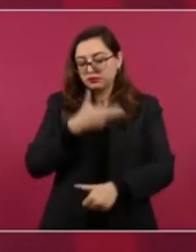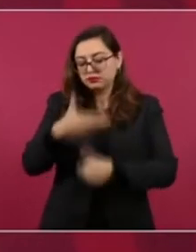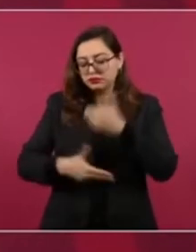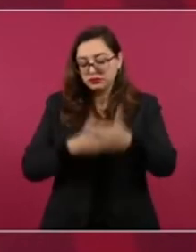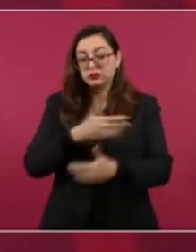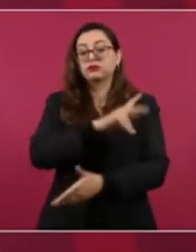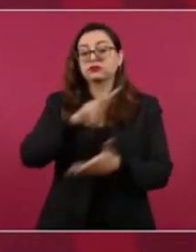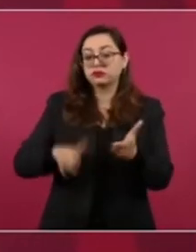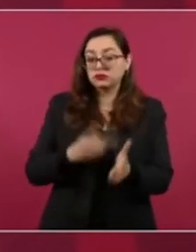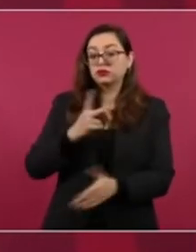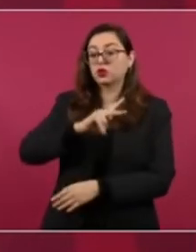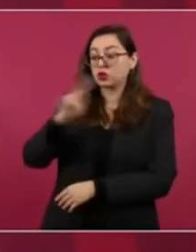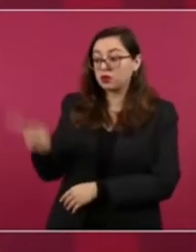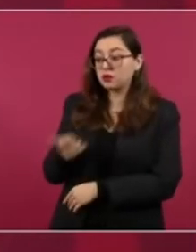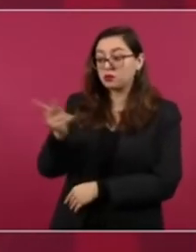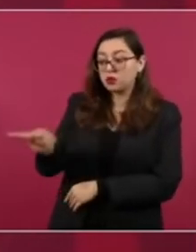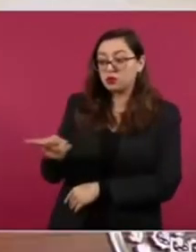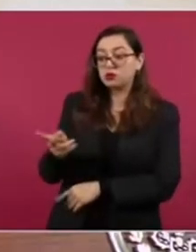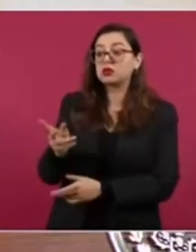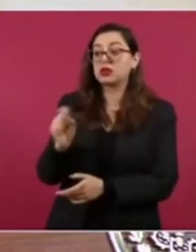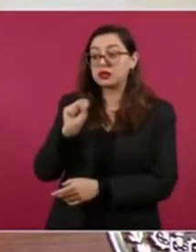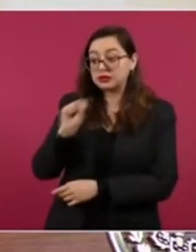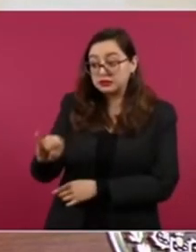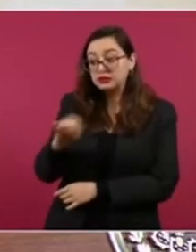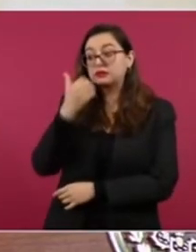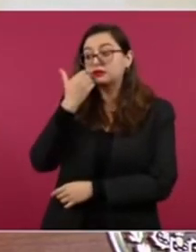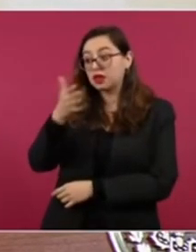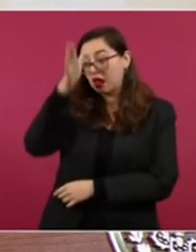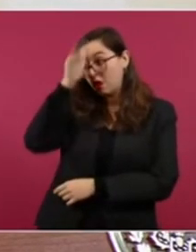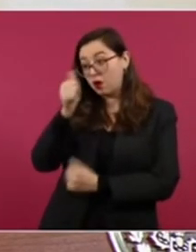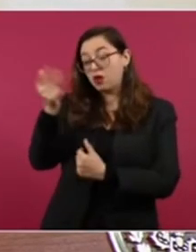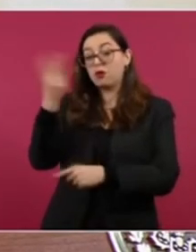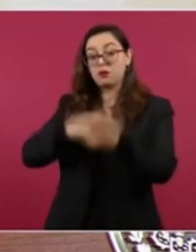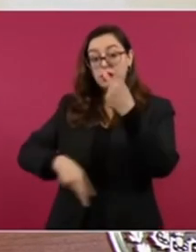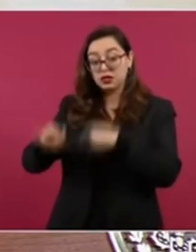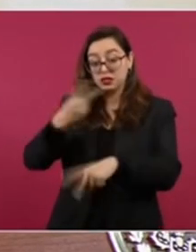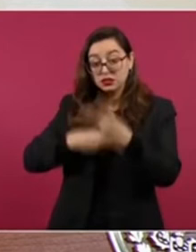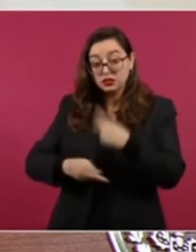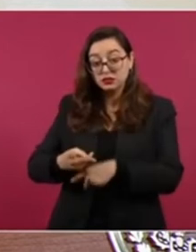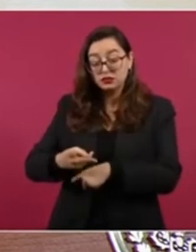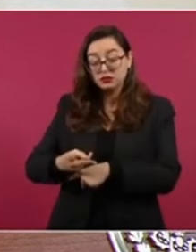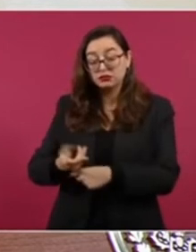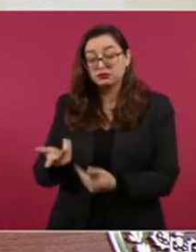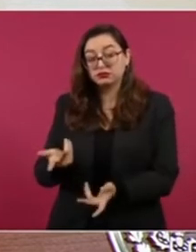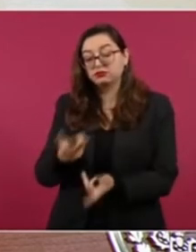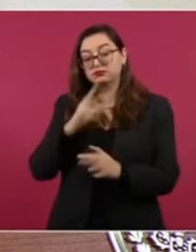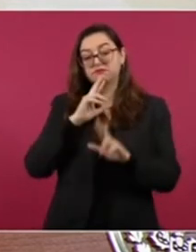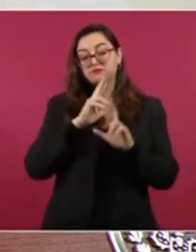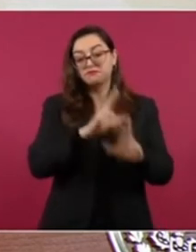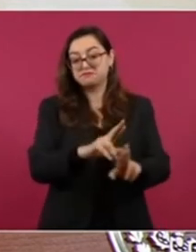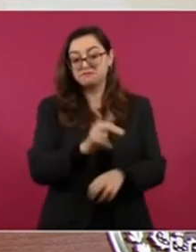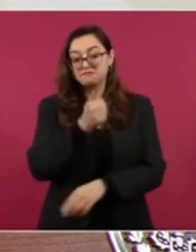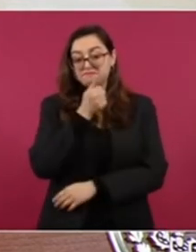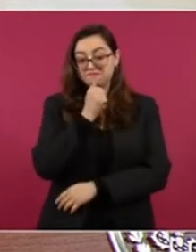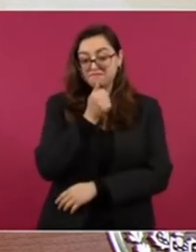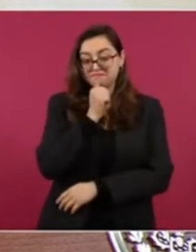preguntar si él está de acuerdo. Si él